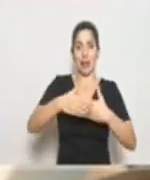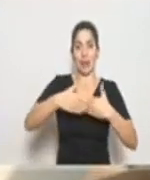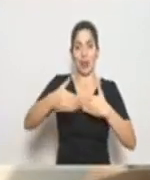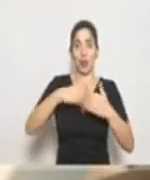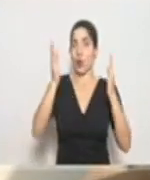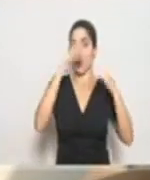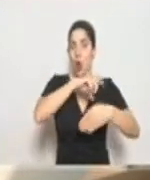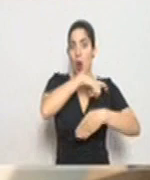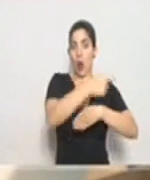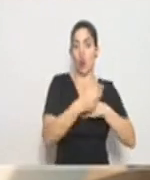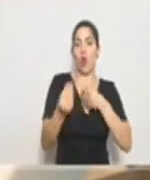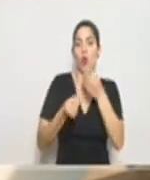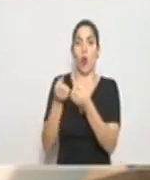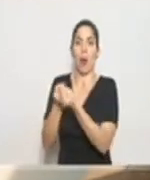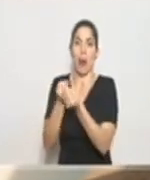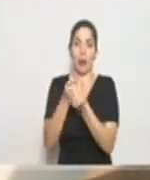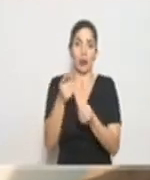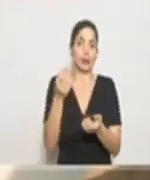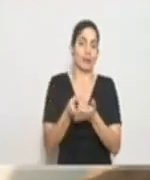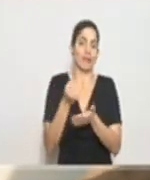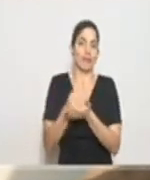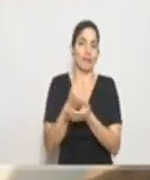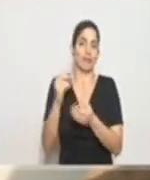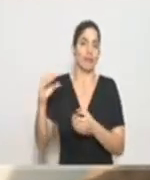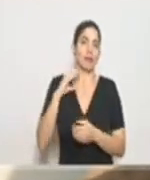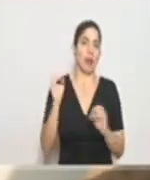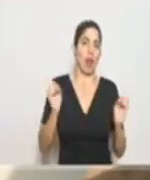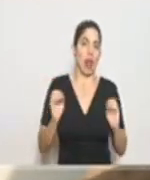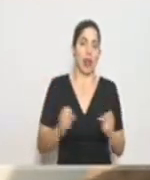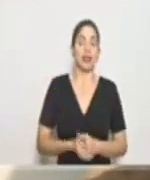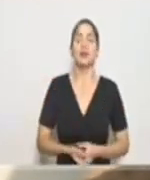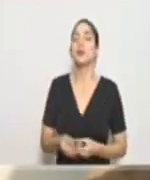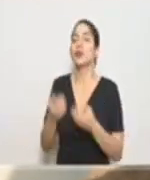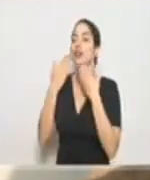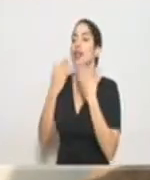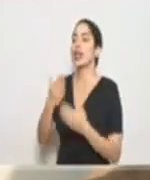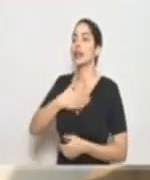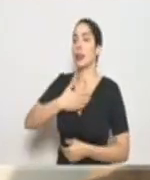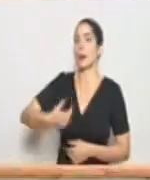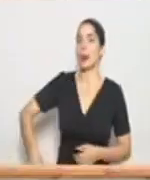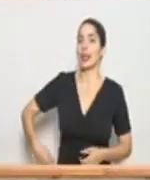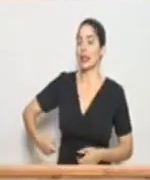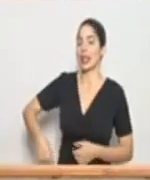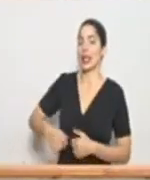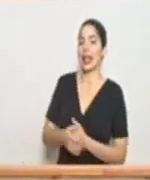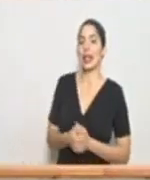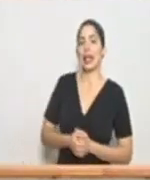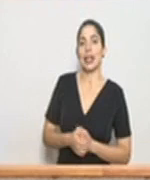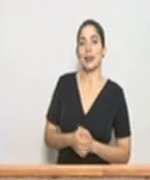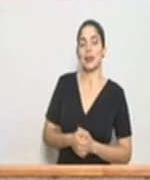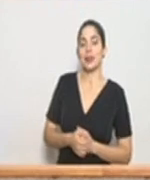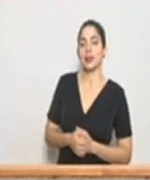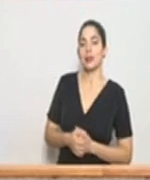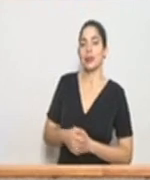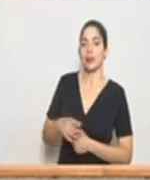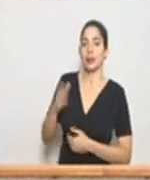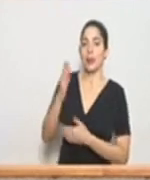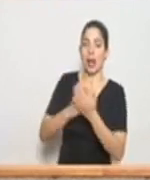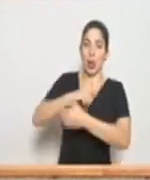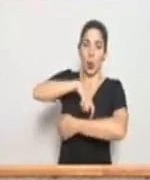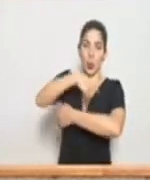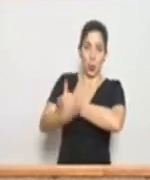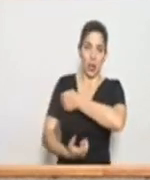va a haber sorteos y que ellos no van a recibir ingresos muchísimas gracias a la presidenta ejecutiva de la